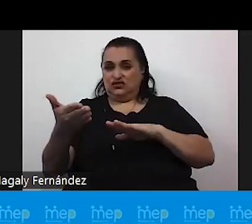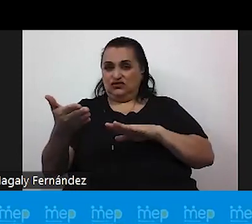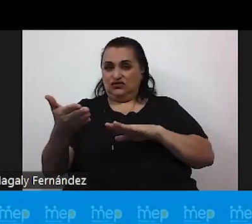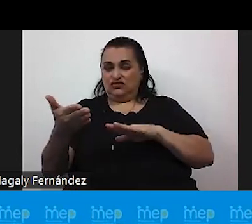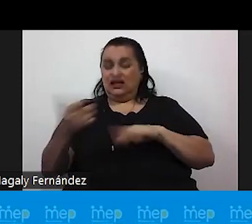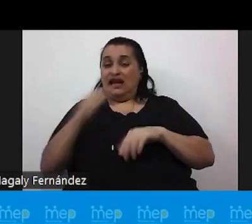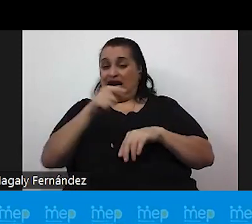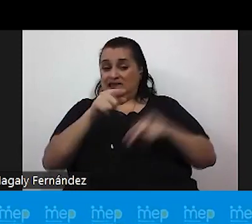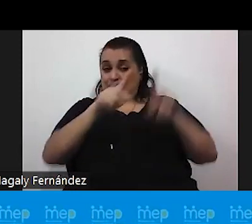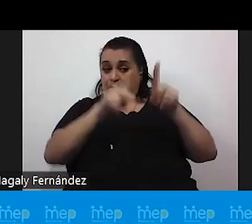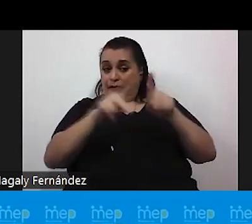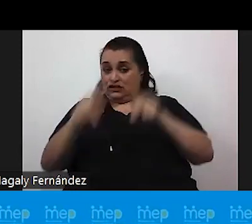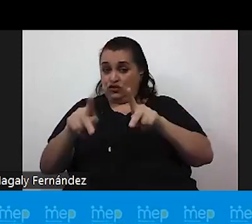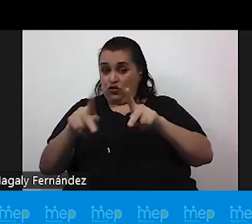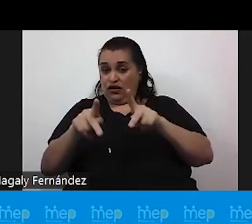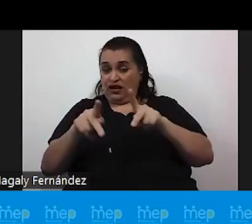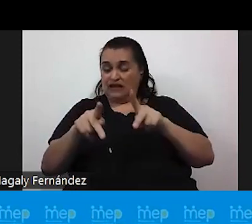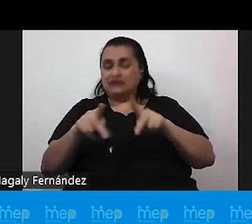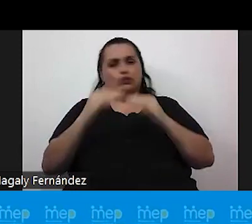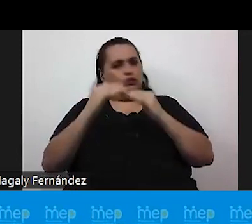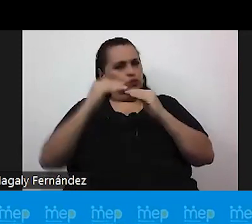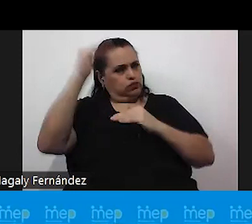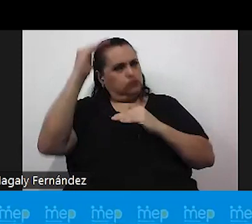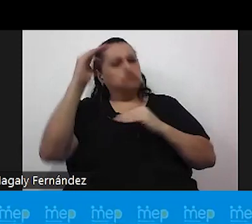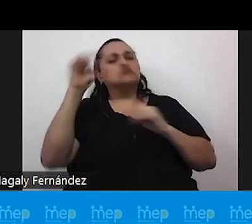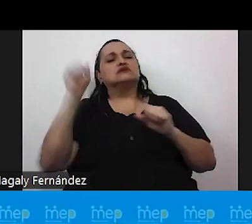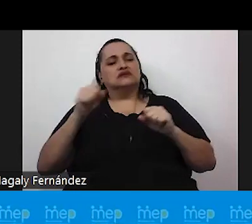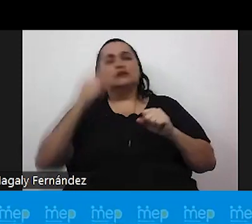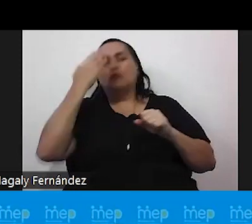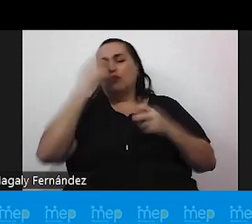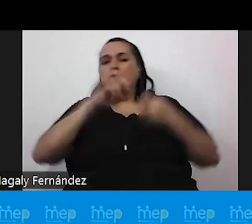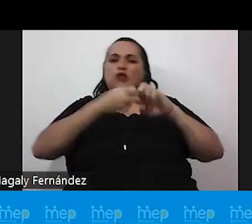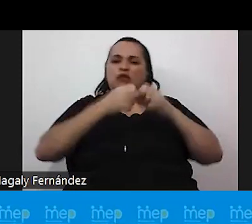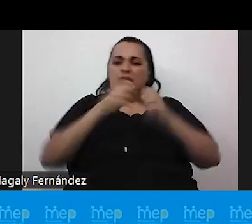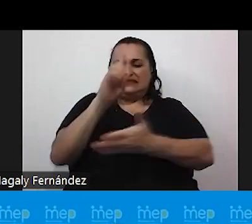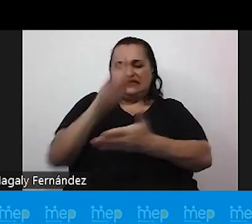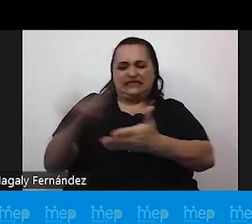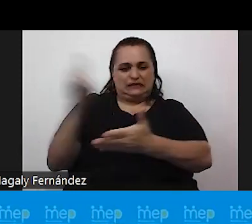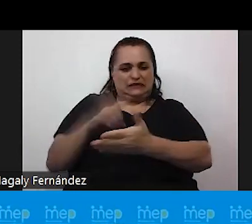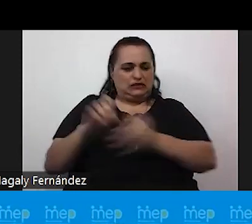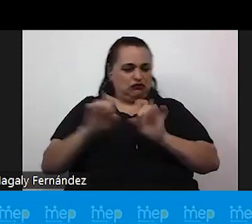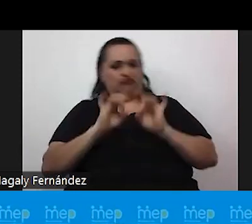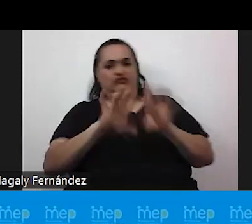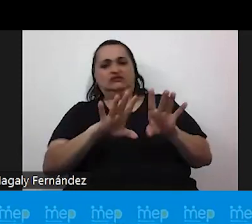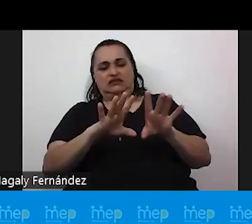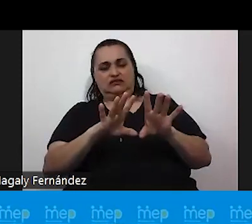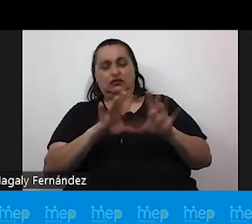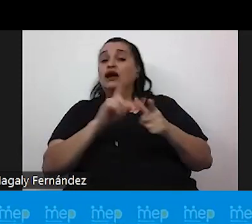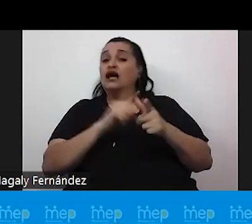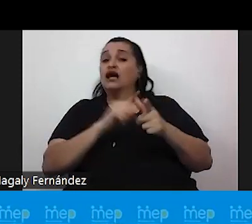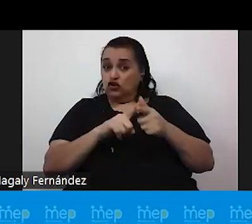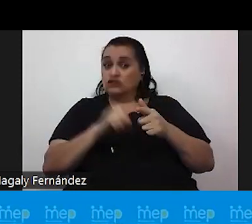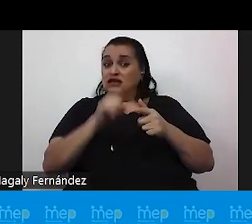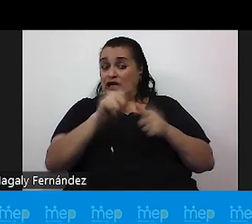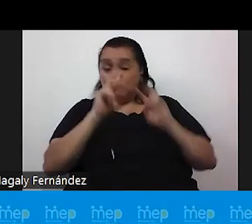esta población es alta dado los problemas de discriminación y rechazo entonces dados estos